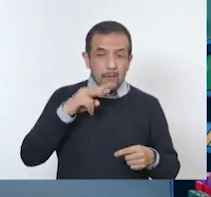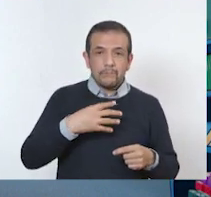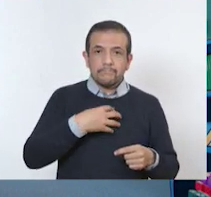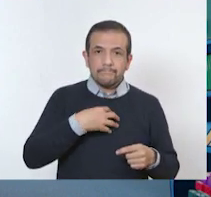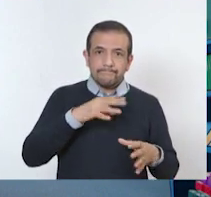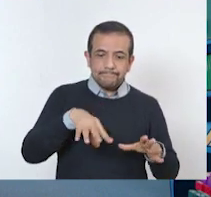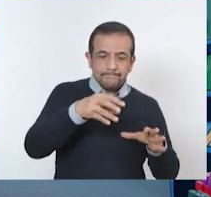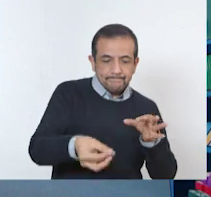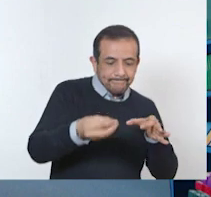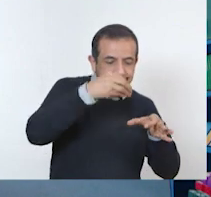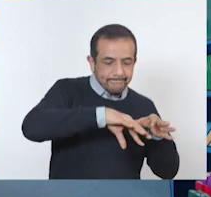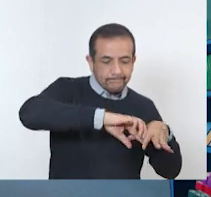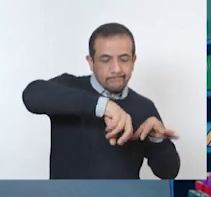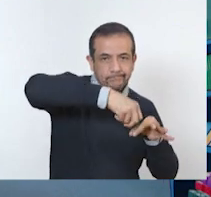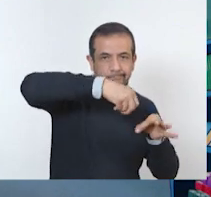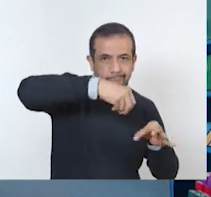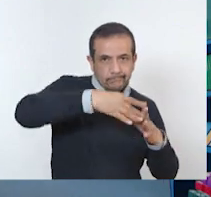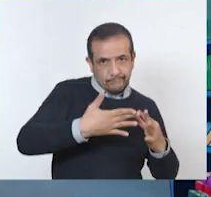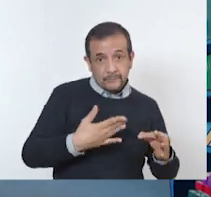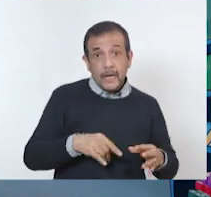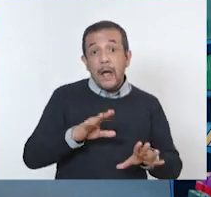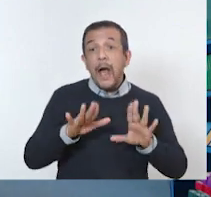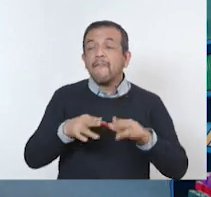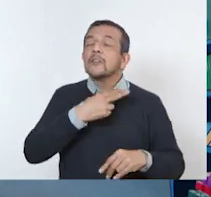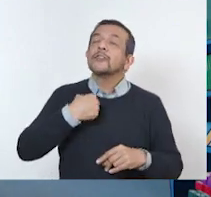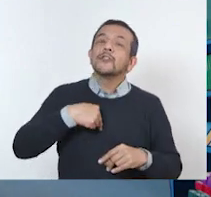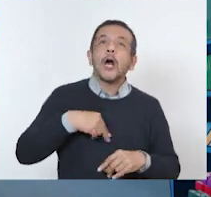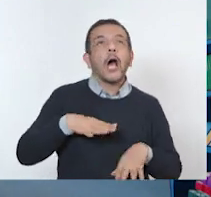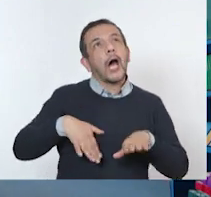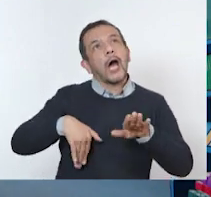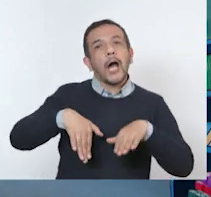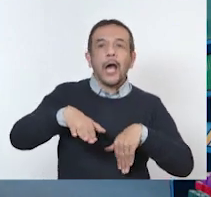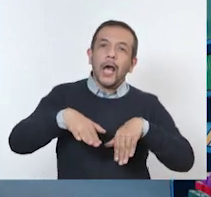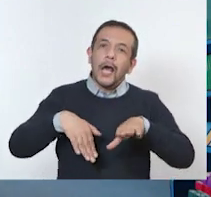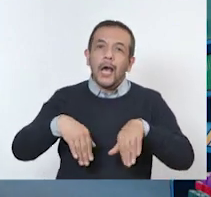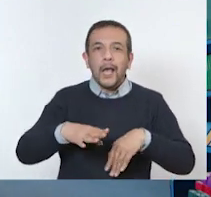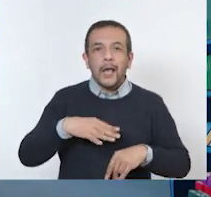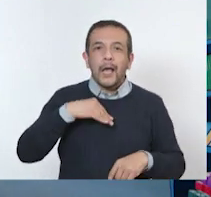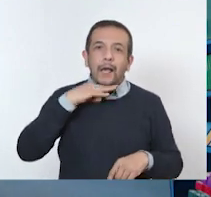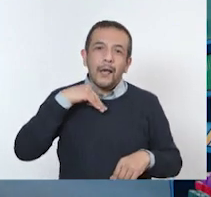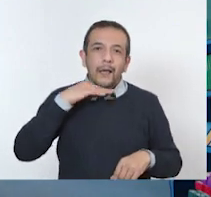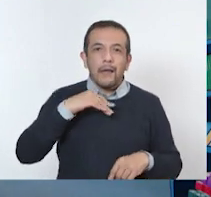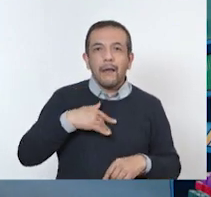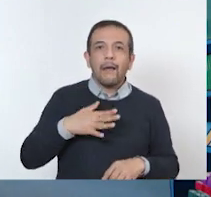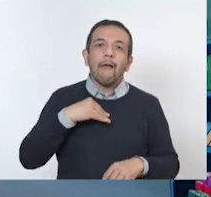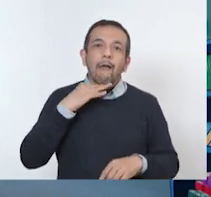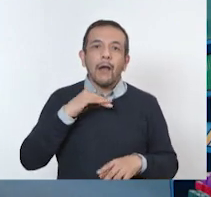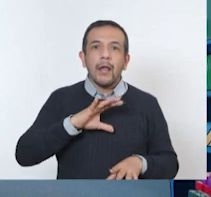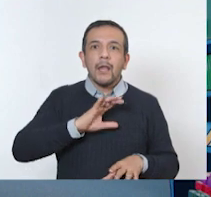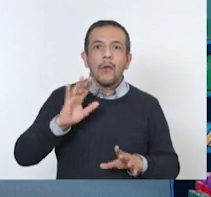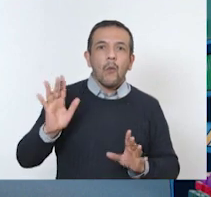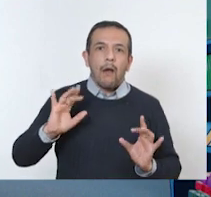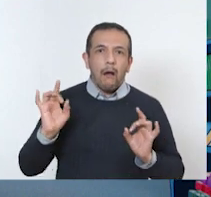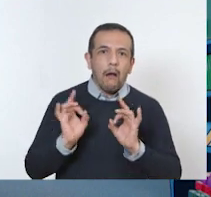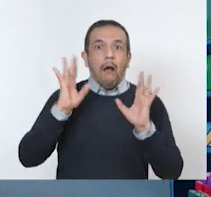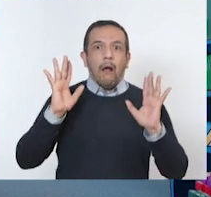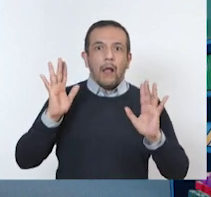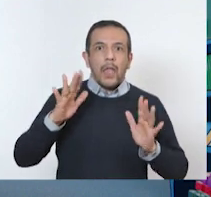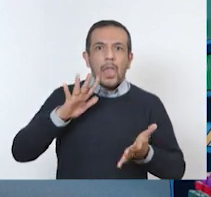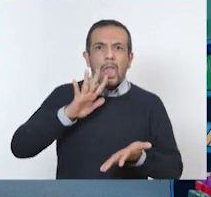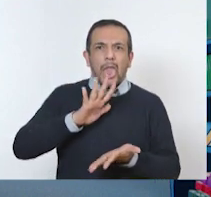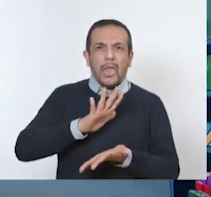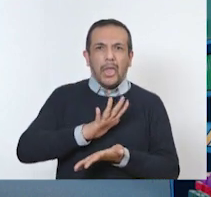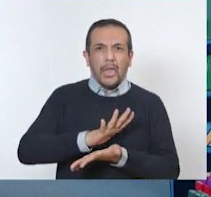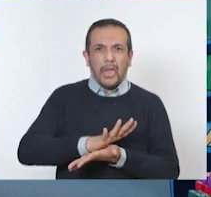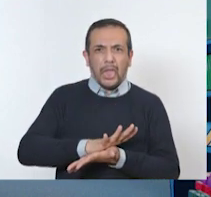desechos. Por favor, no se les olvide porque luego uno va caminando por la calle tranquilo, quitado de la pena y cuando menos. ¿Te das cuenta?